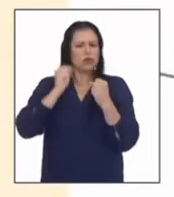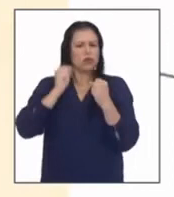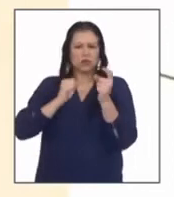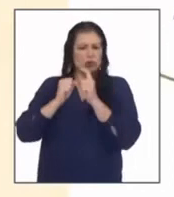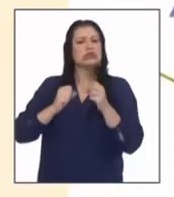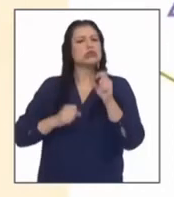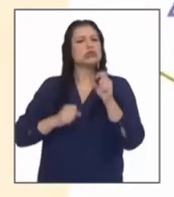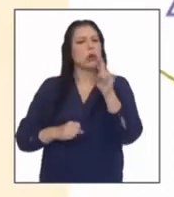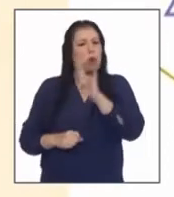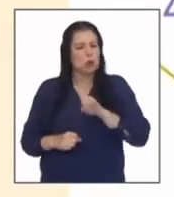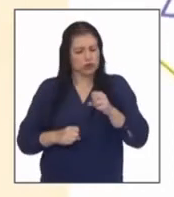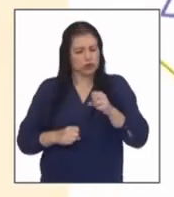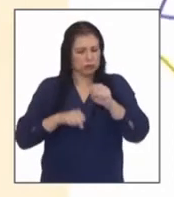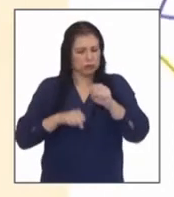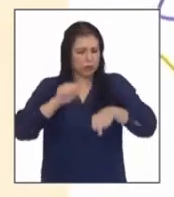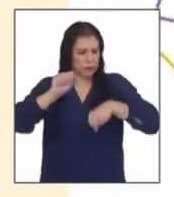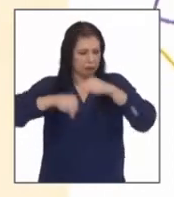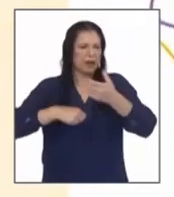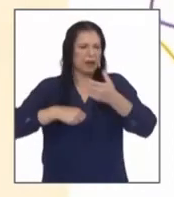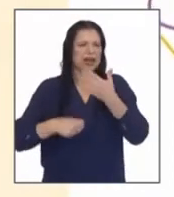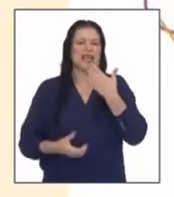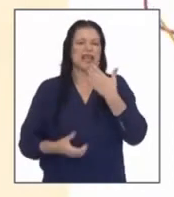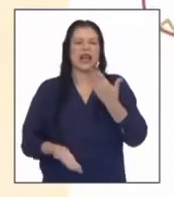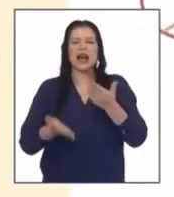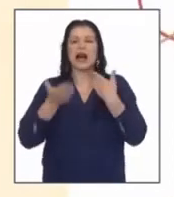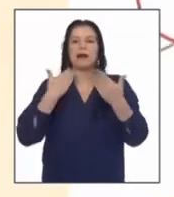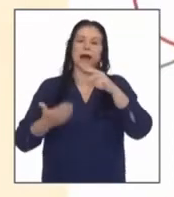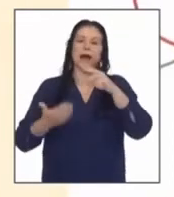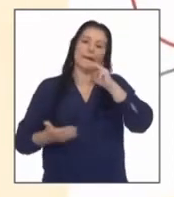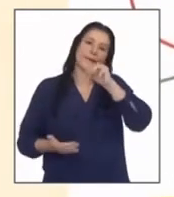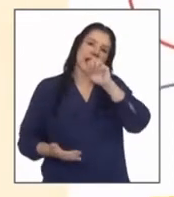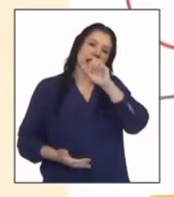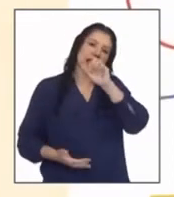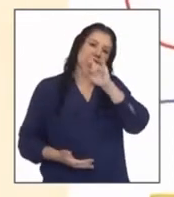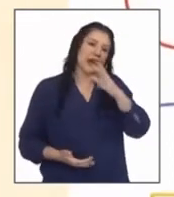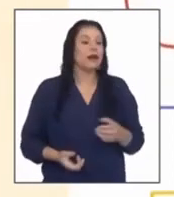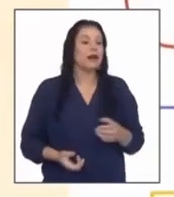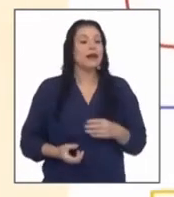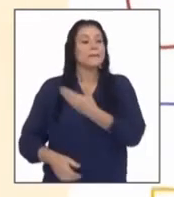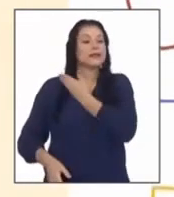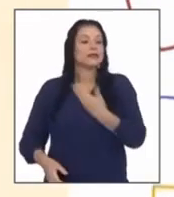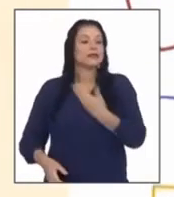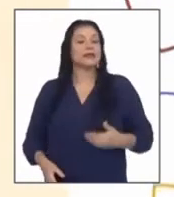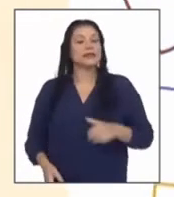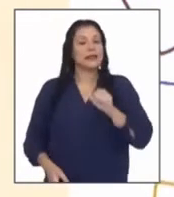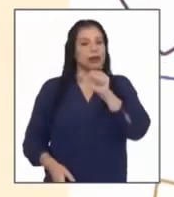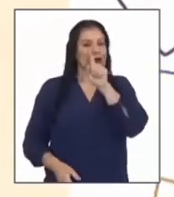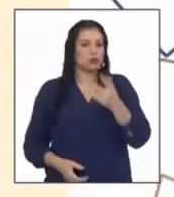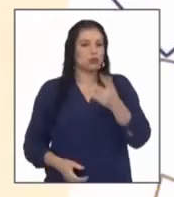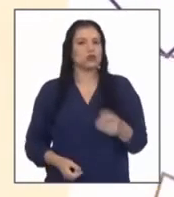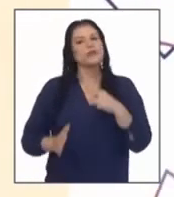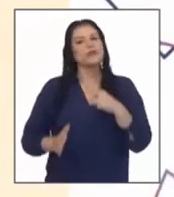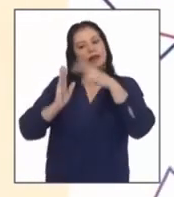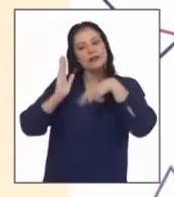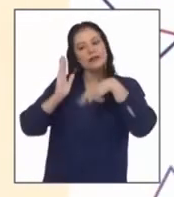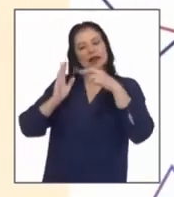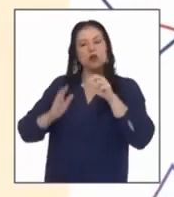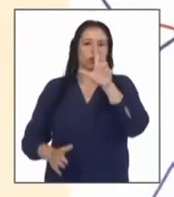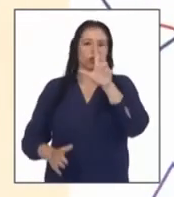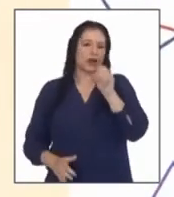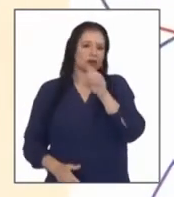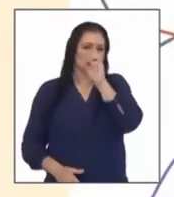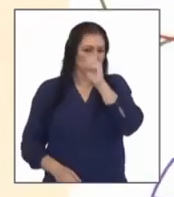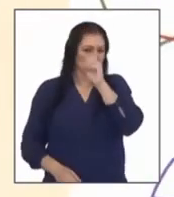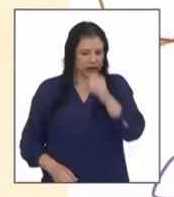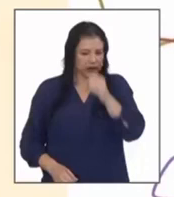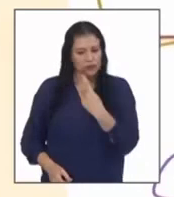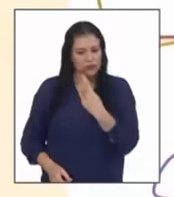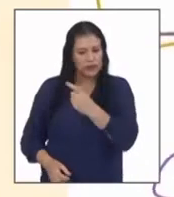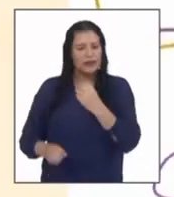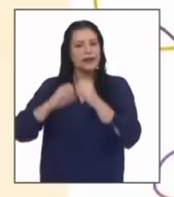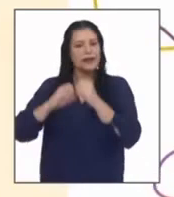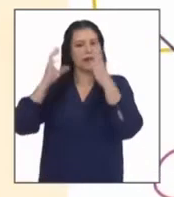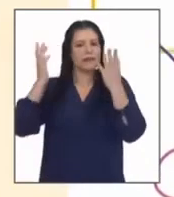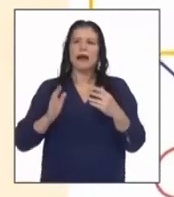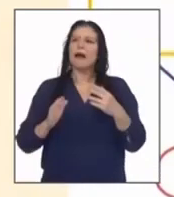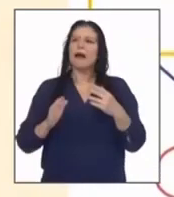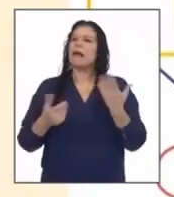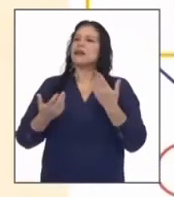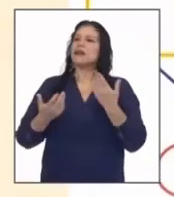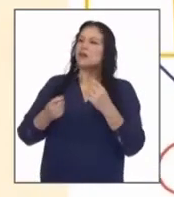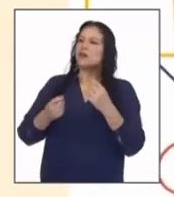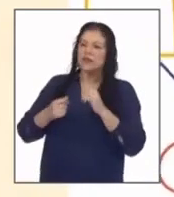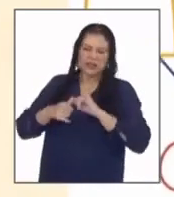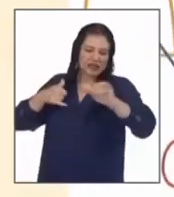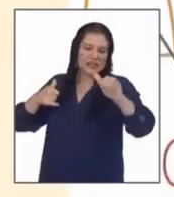bicicleta dice maría jara presidenta de la atu se ha registrado que hay un 30 por ciento de los viajes diarios de menos de siete